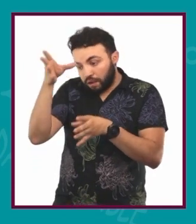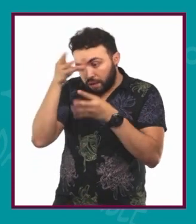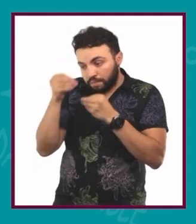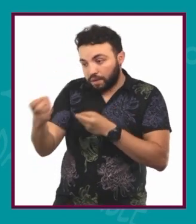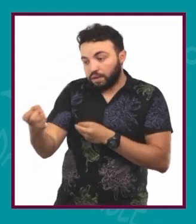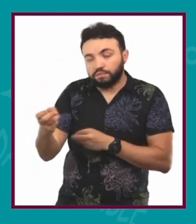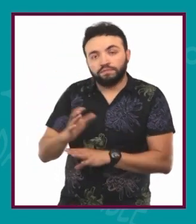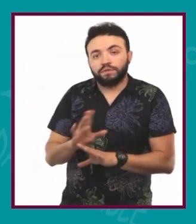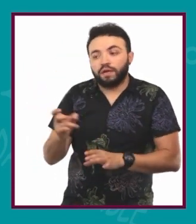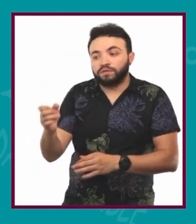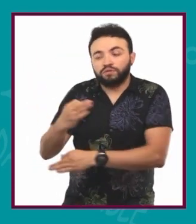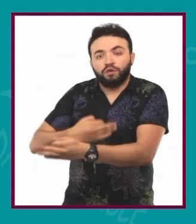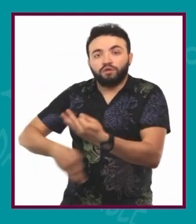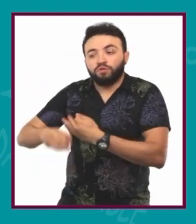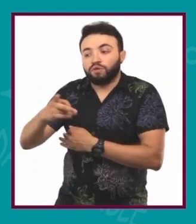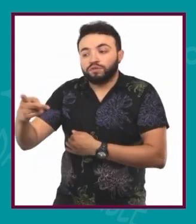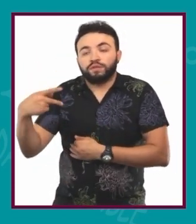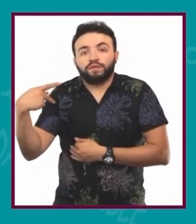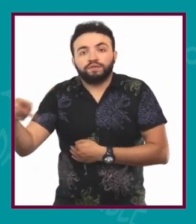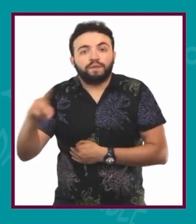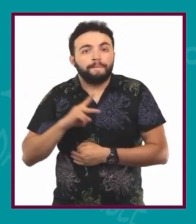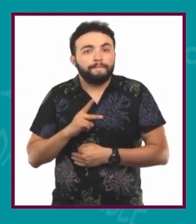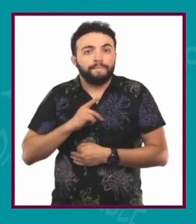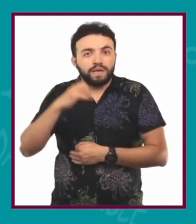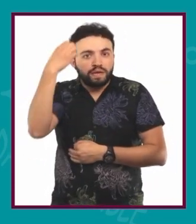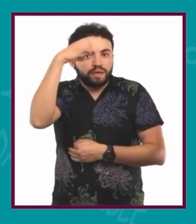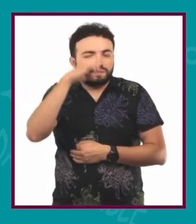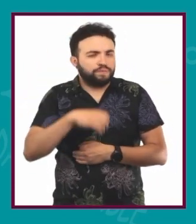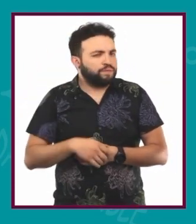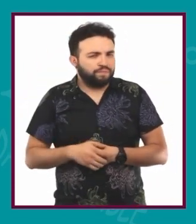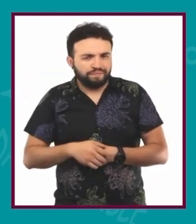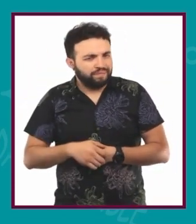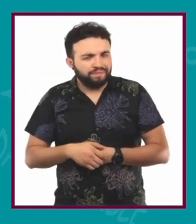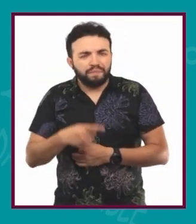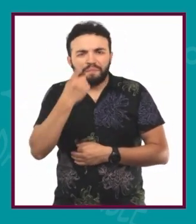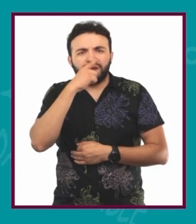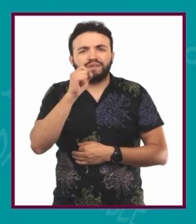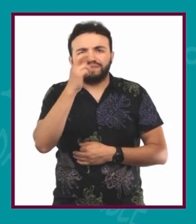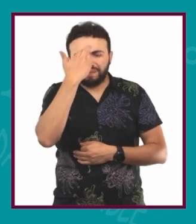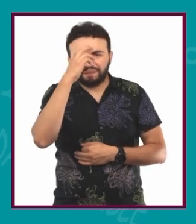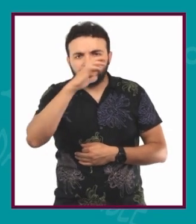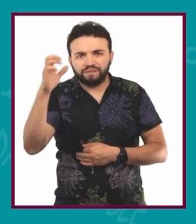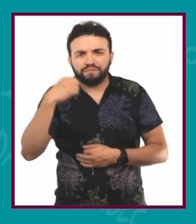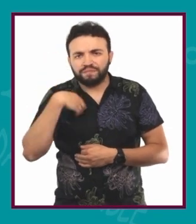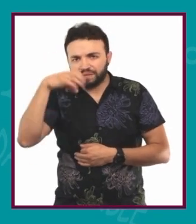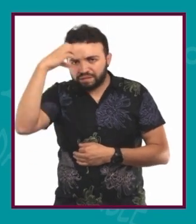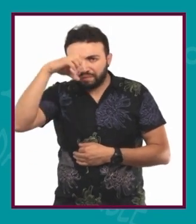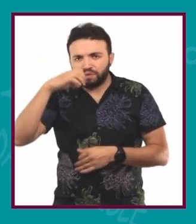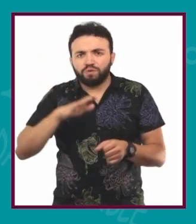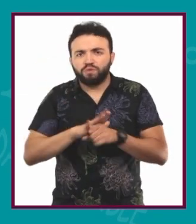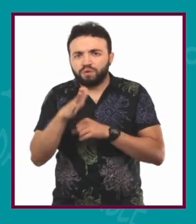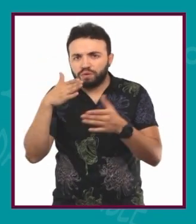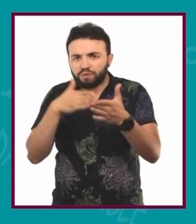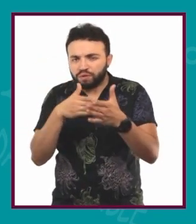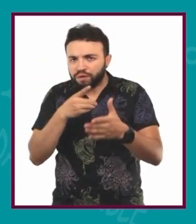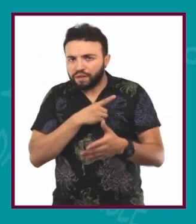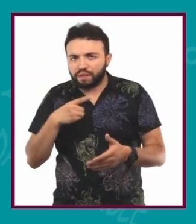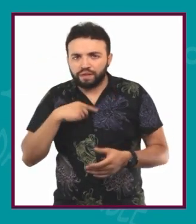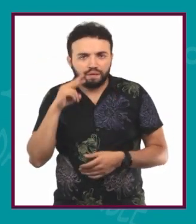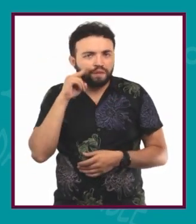dejamos fuera nuestra propia experiencia. Para reconocer nuestras experiencias, un obstáculo que tenemos que mirar